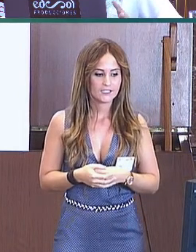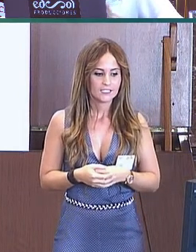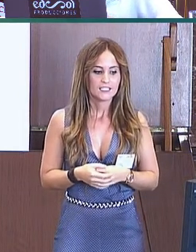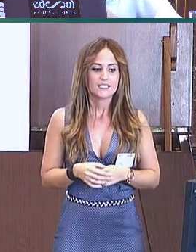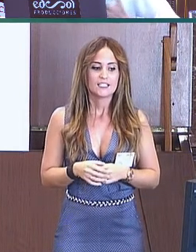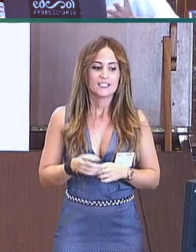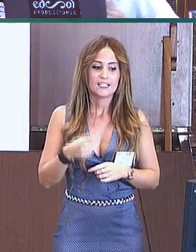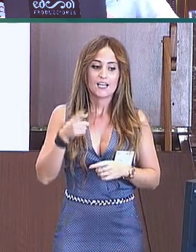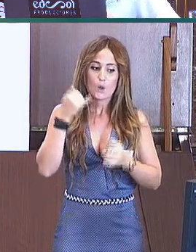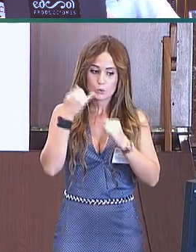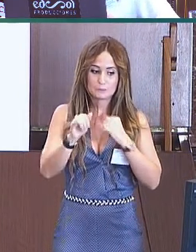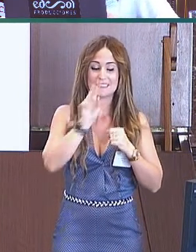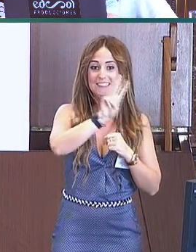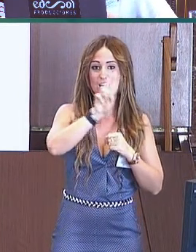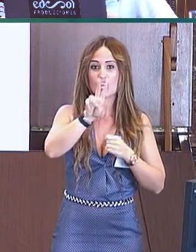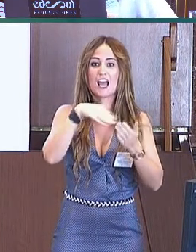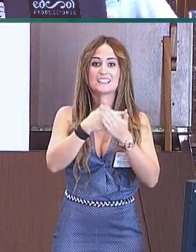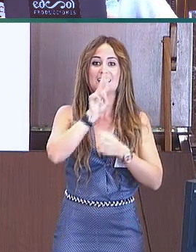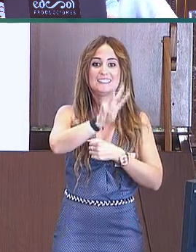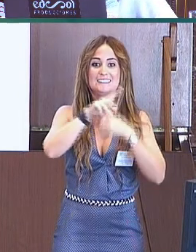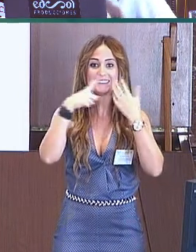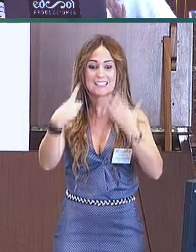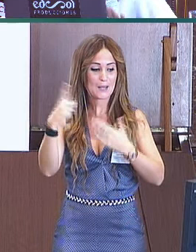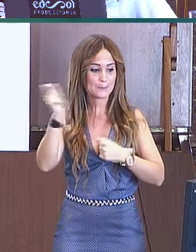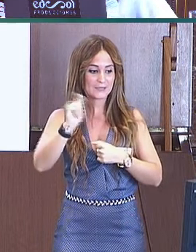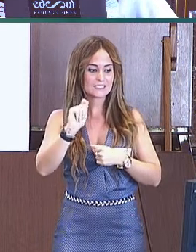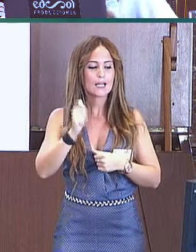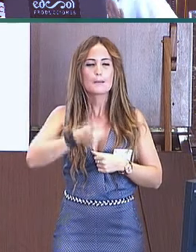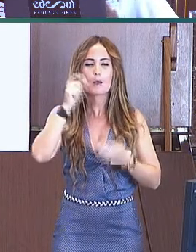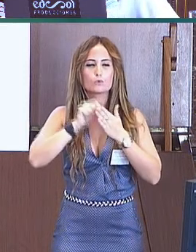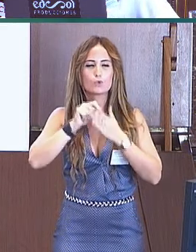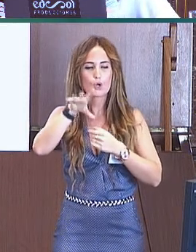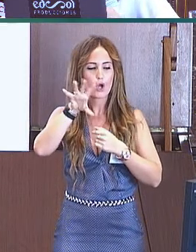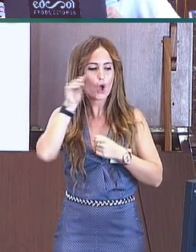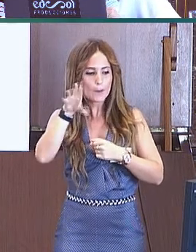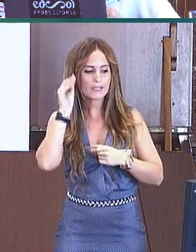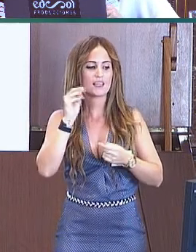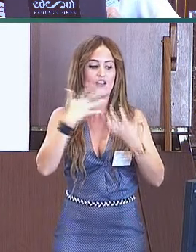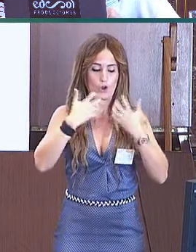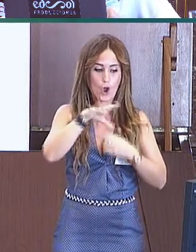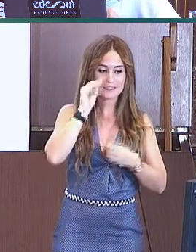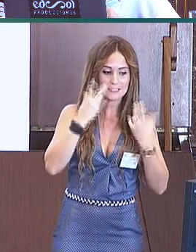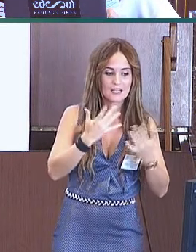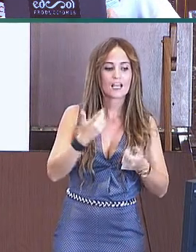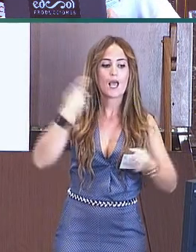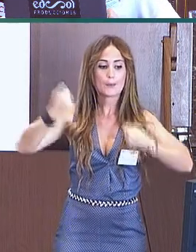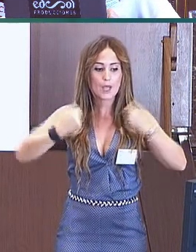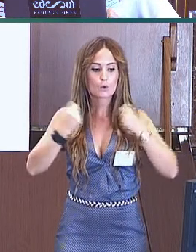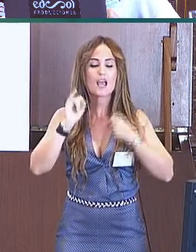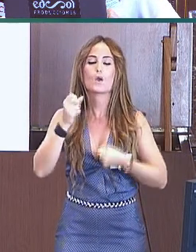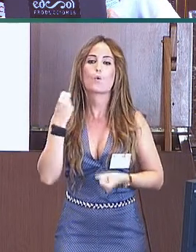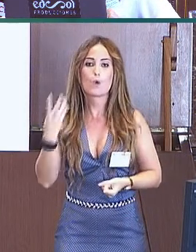Y el último intervalo, pues lo que más se comprende son las frases tempranas, los vehículos y el vocabulario referido a los